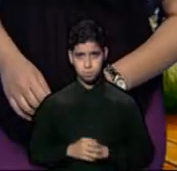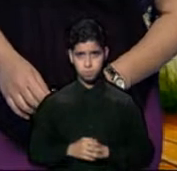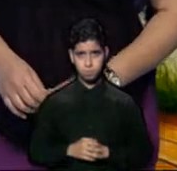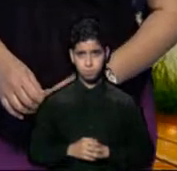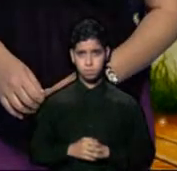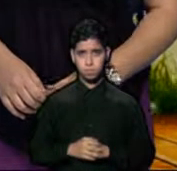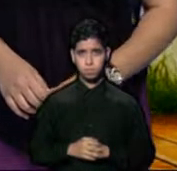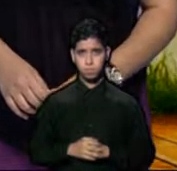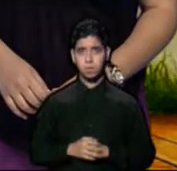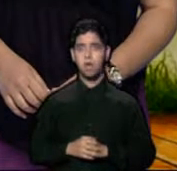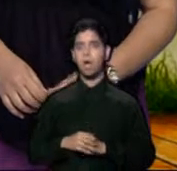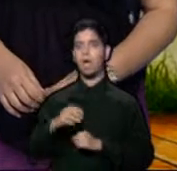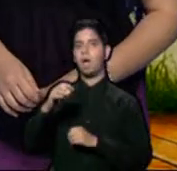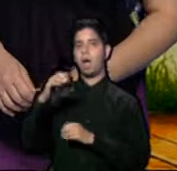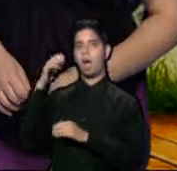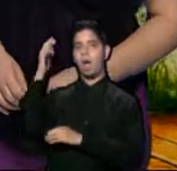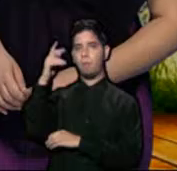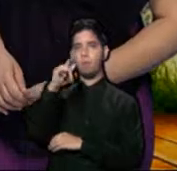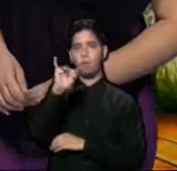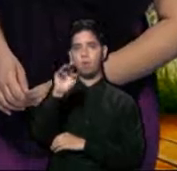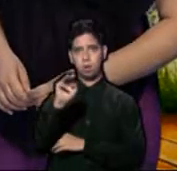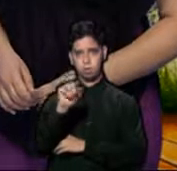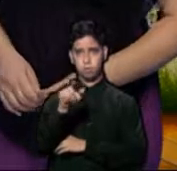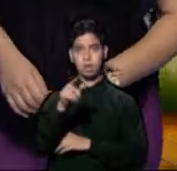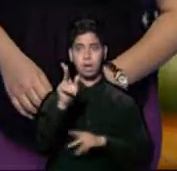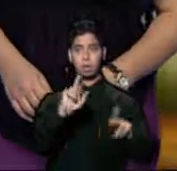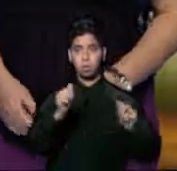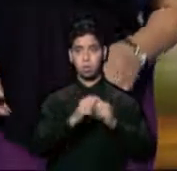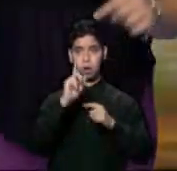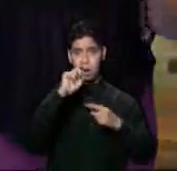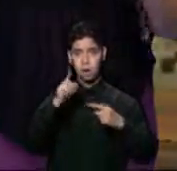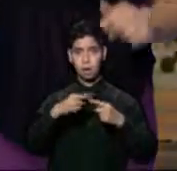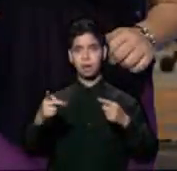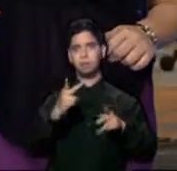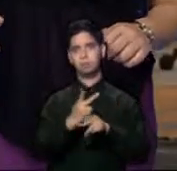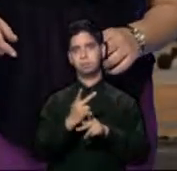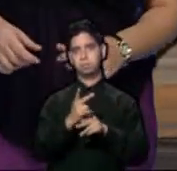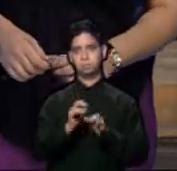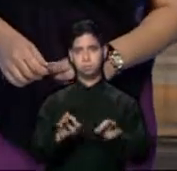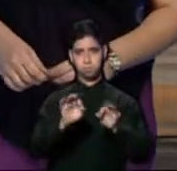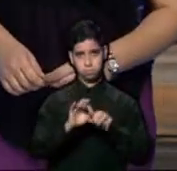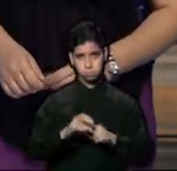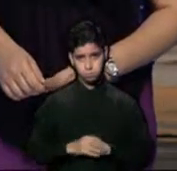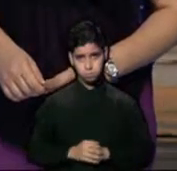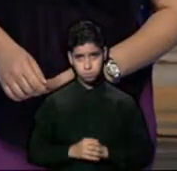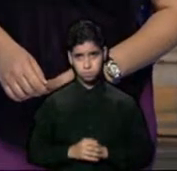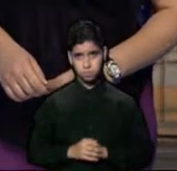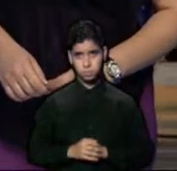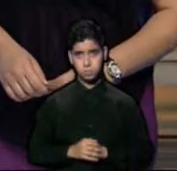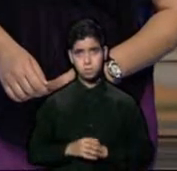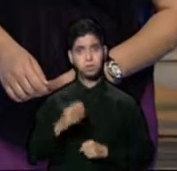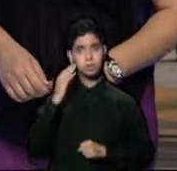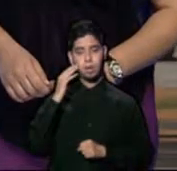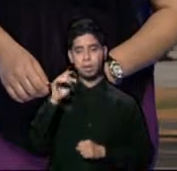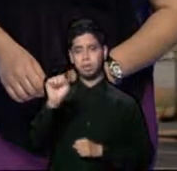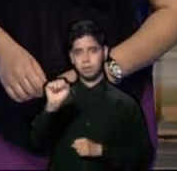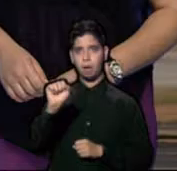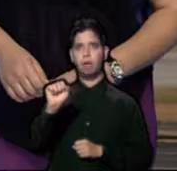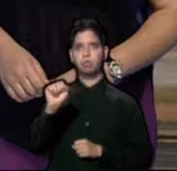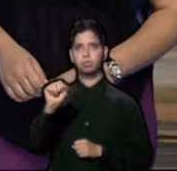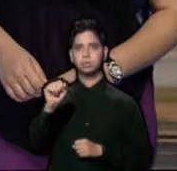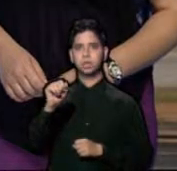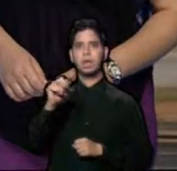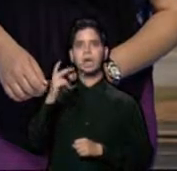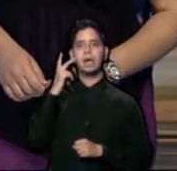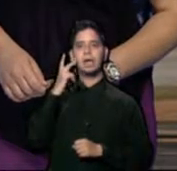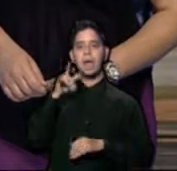tienden a provocar alergias a personas susceptibles. Y recuerden que este sábado es la actividad del avión Caso Huracanes desde las 10 de la mañana